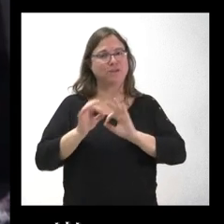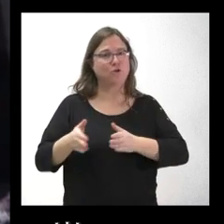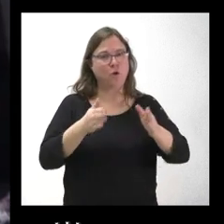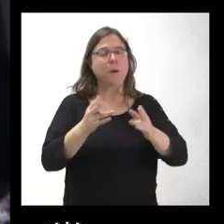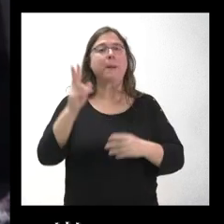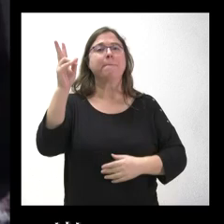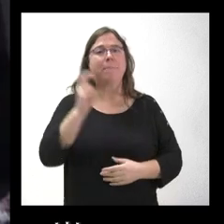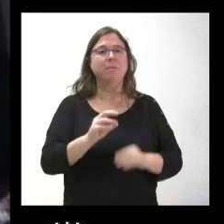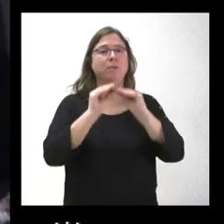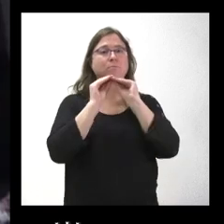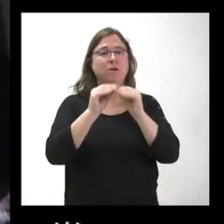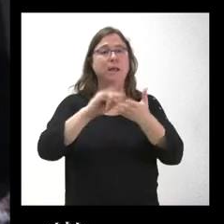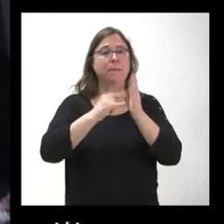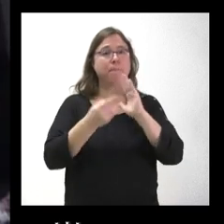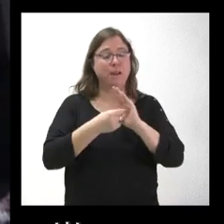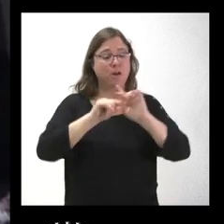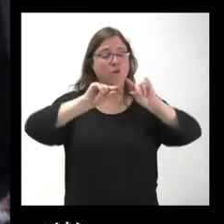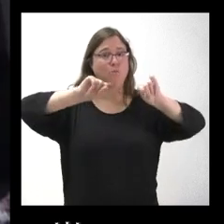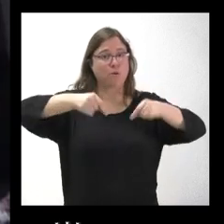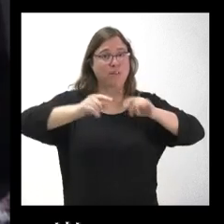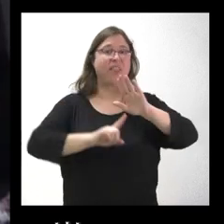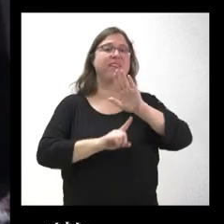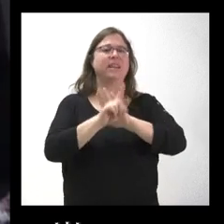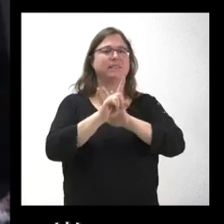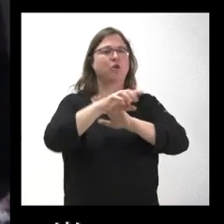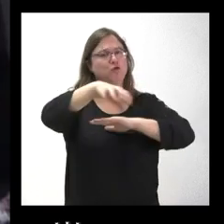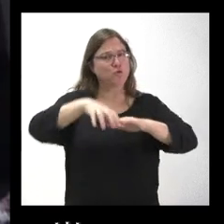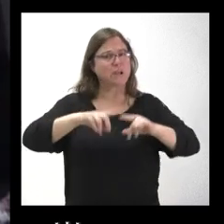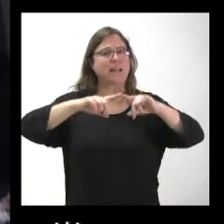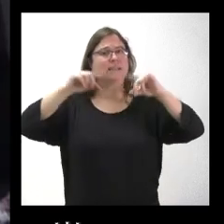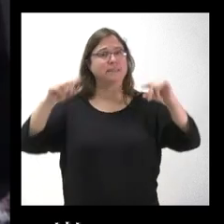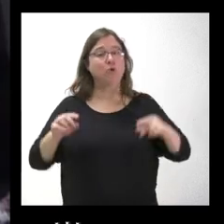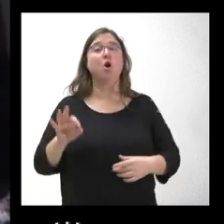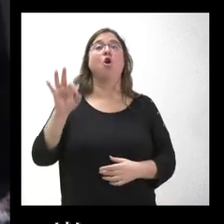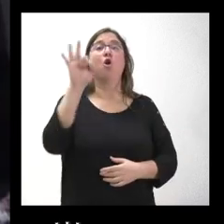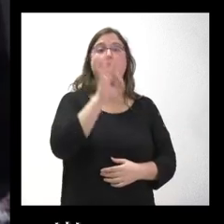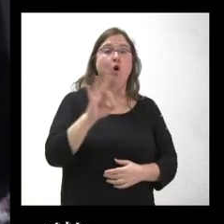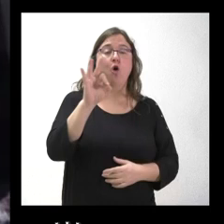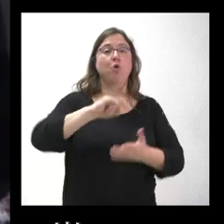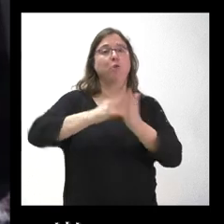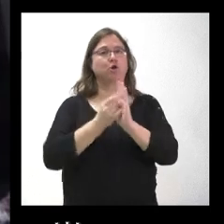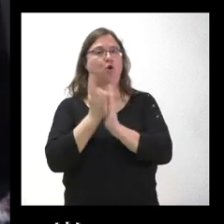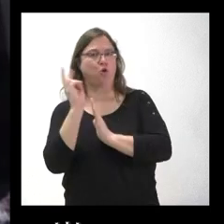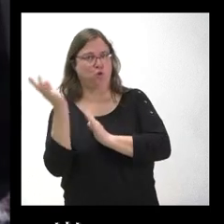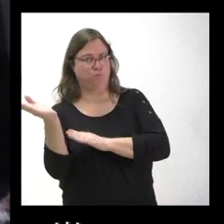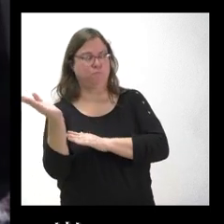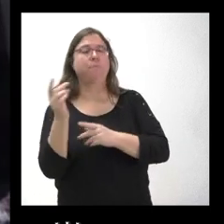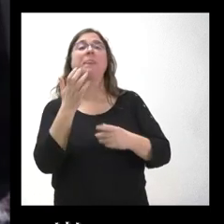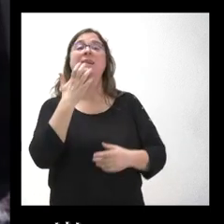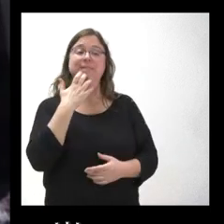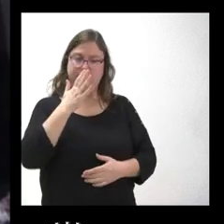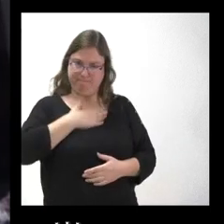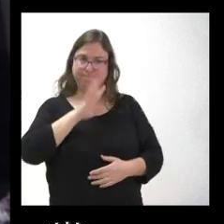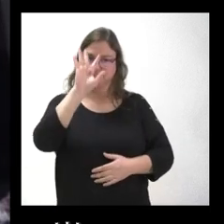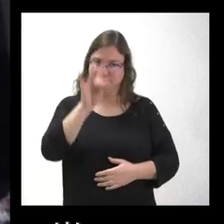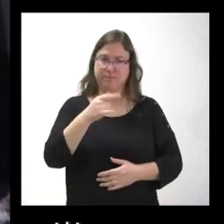para la elaboración del Plan Provincial de Desarrollo Industrial de Segovia o si es para otro proyecto. En caso afirmativo,